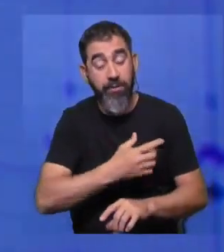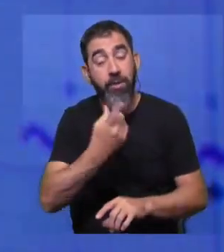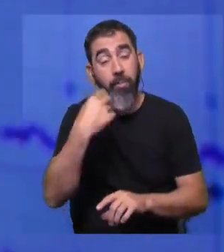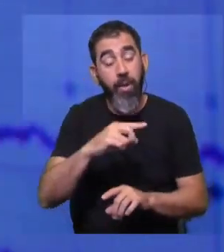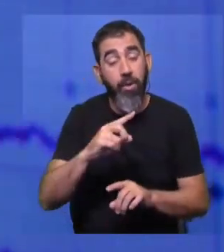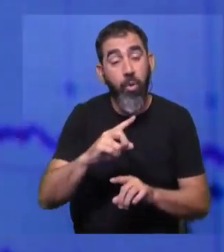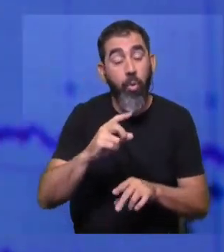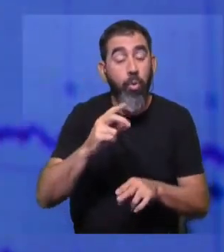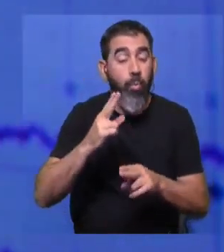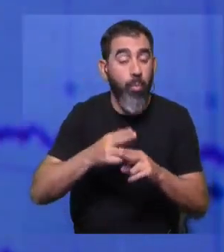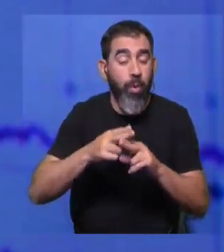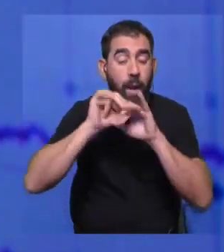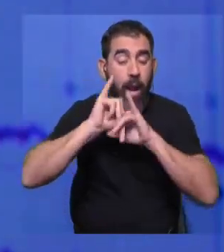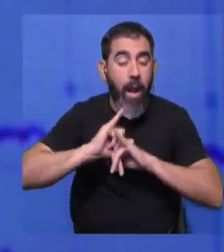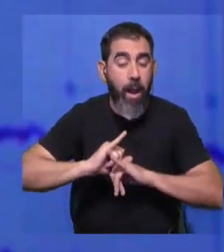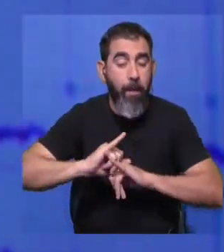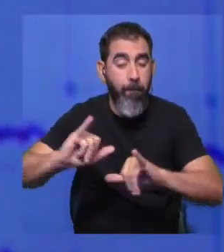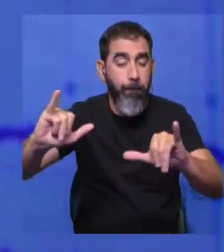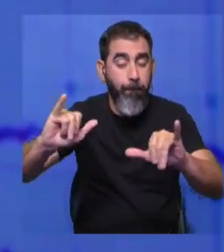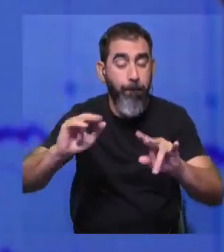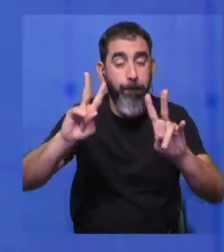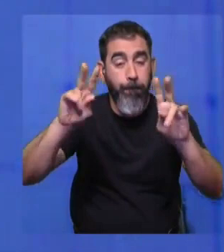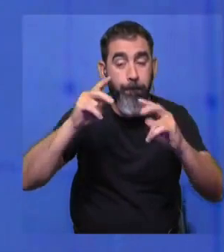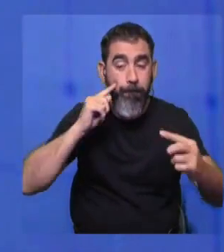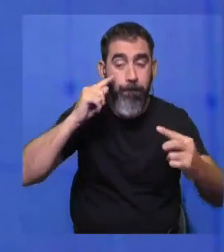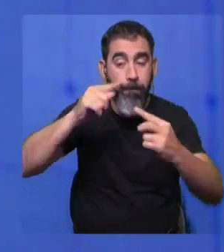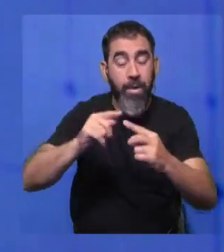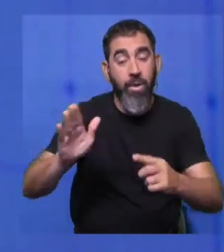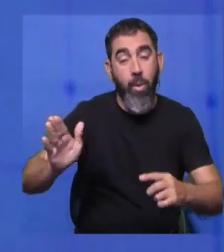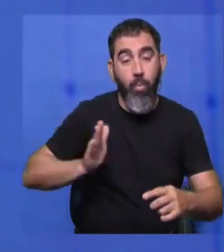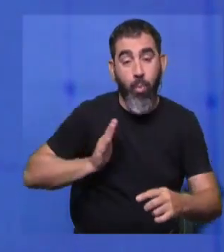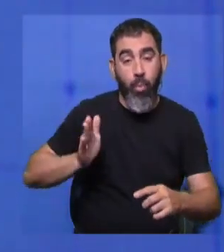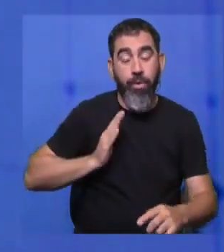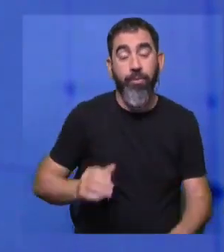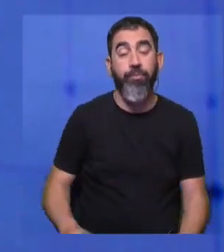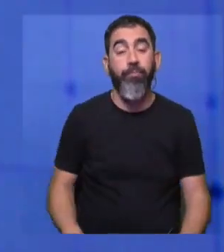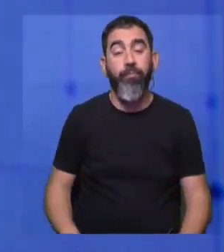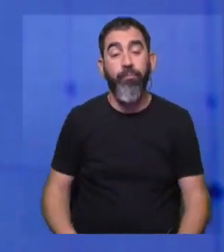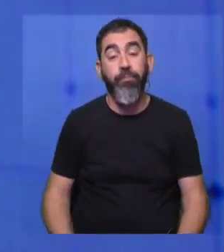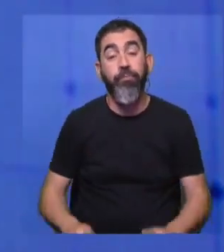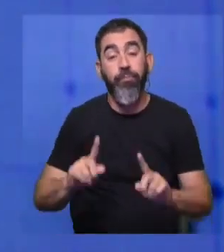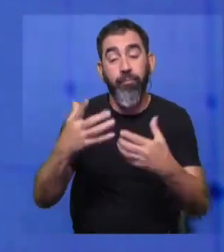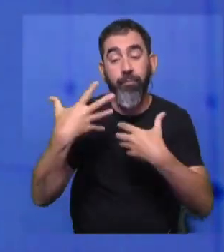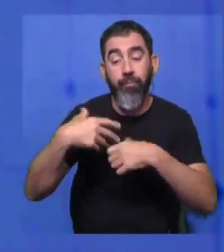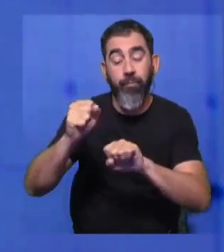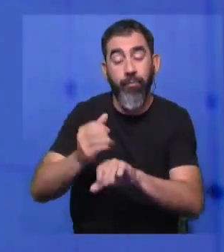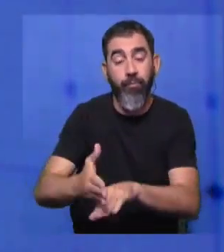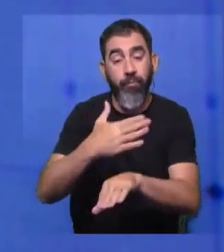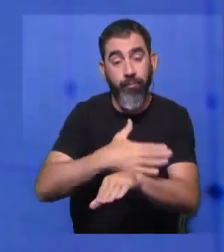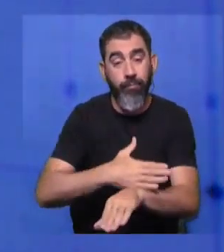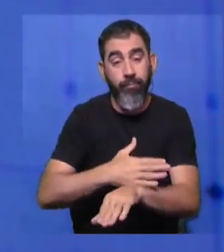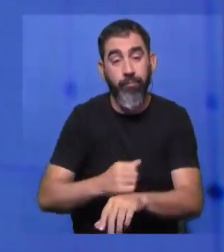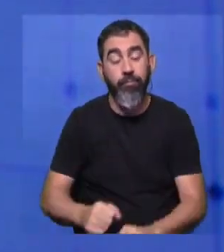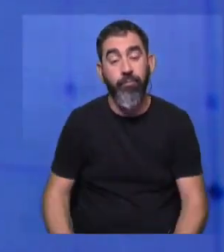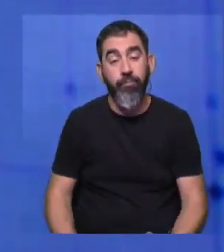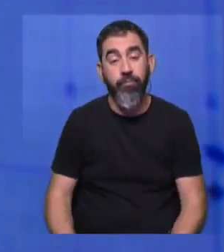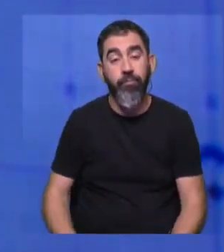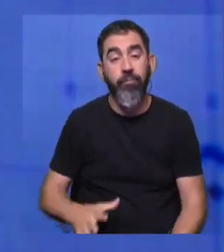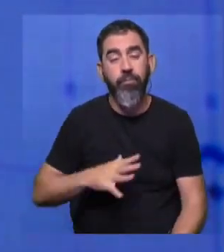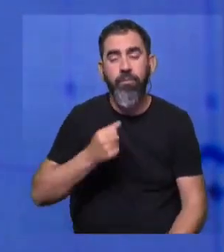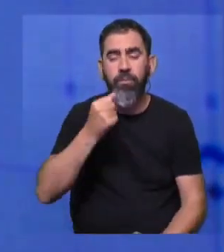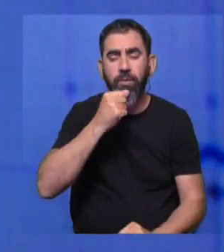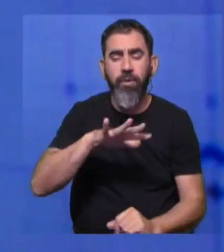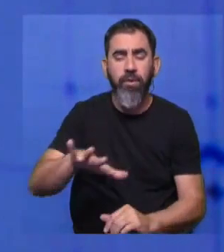desde el nombre de la campaña en adelante esto se orienta a las mujeres y sobre todo a la detección temprana. Hay una historia